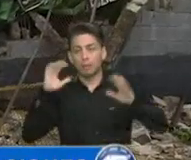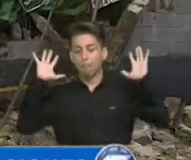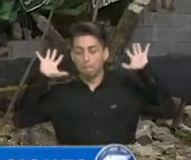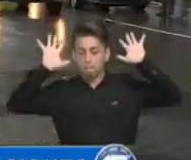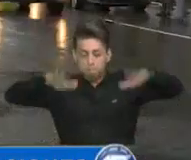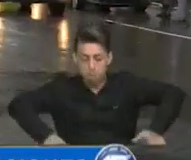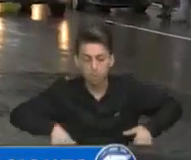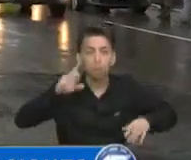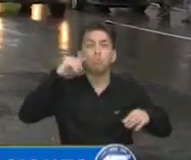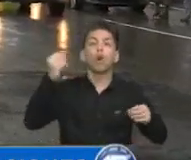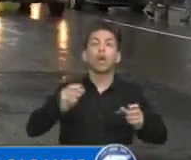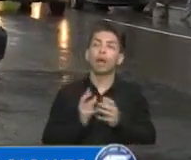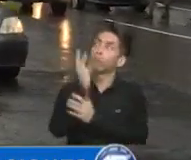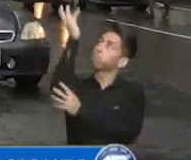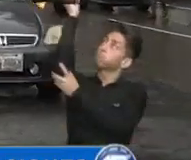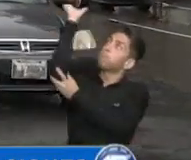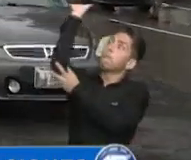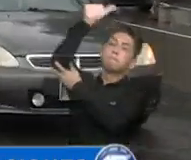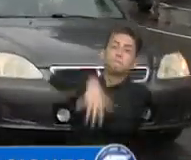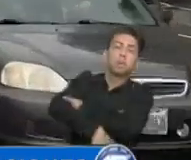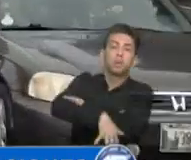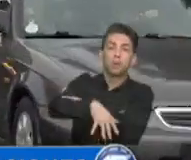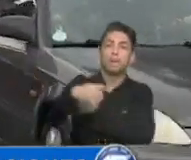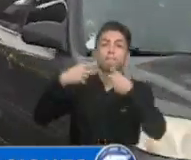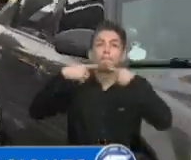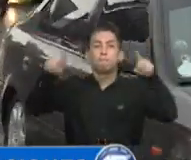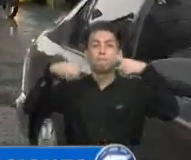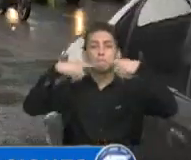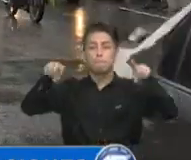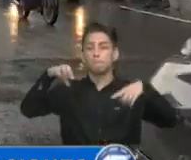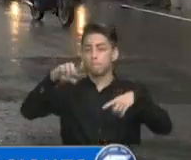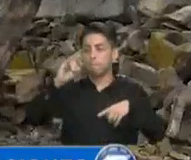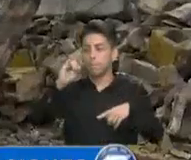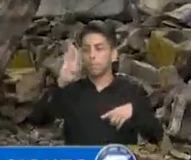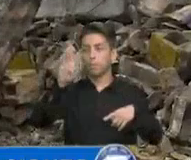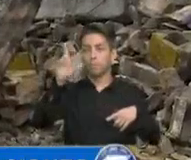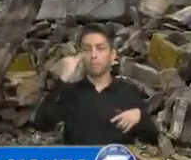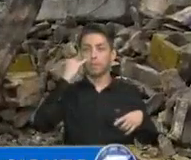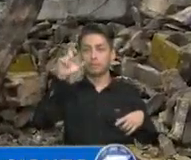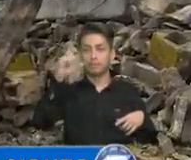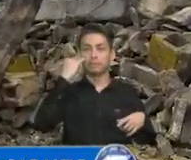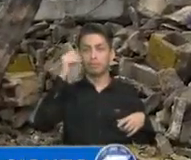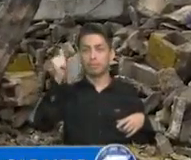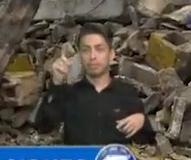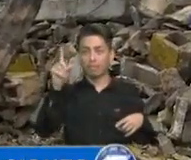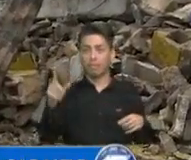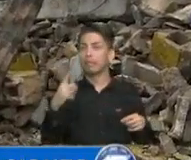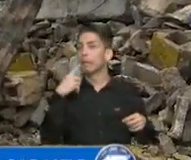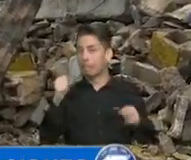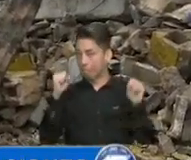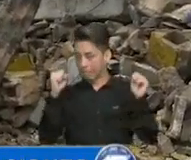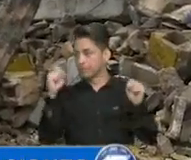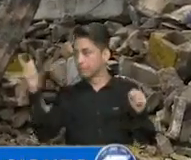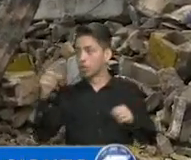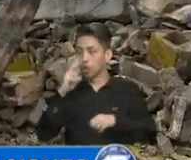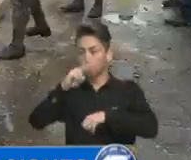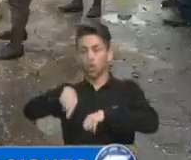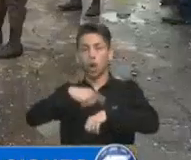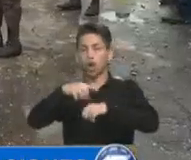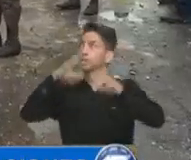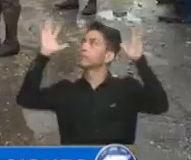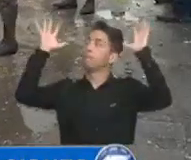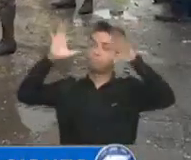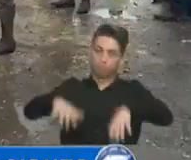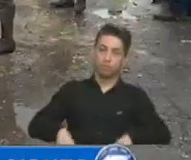publicitaria que abarcó dos carriles del paso vehicular, complicando el tráfico por más de dos horas. Soldados del ejército de